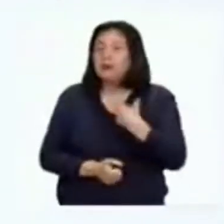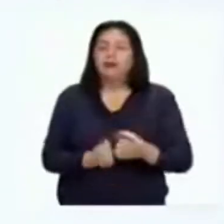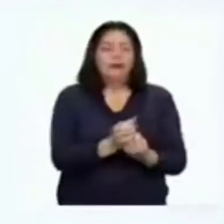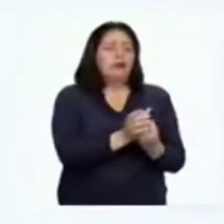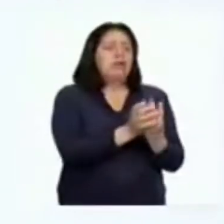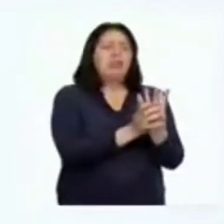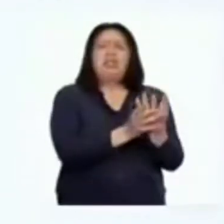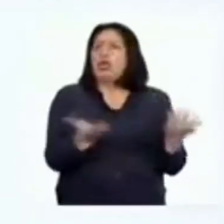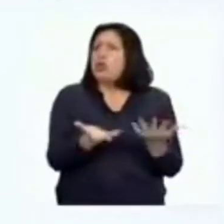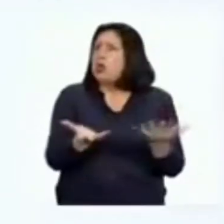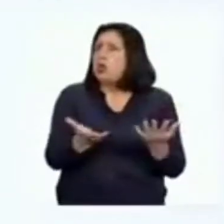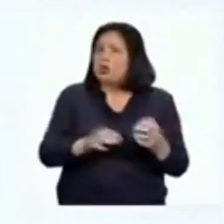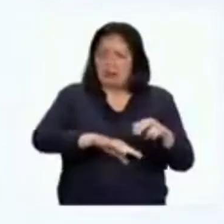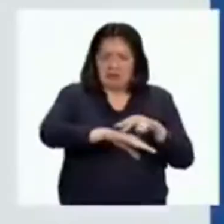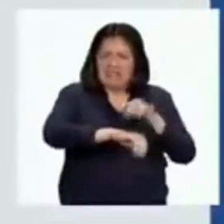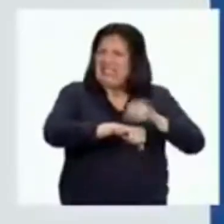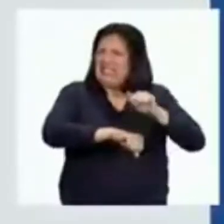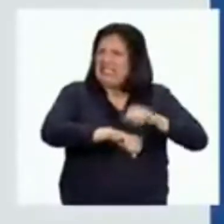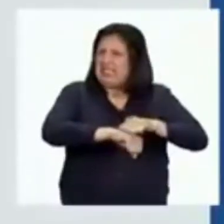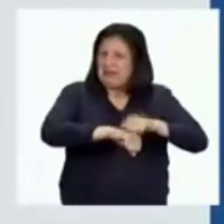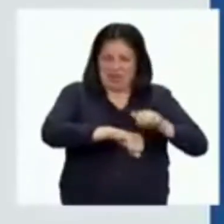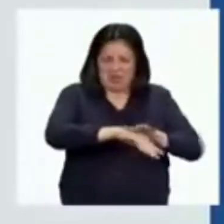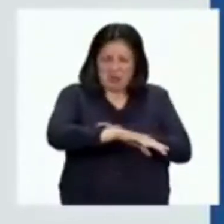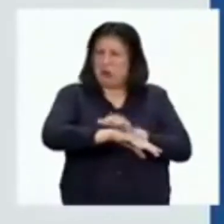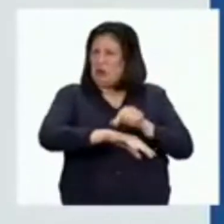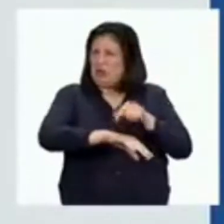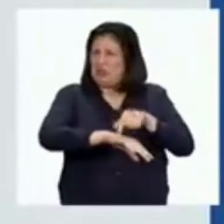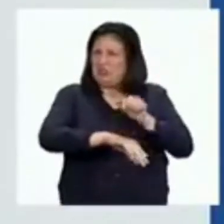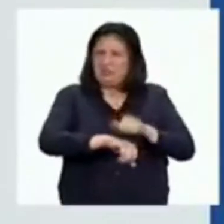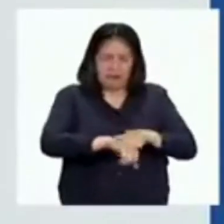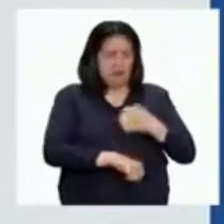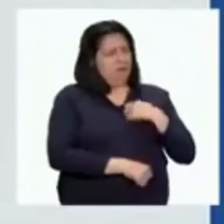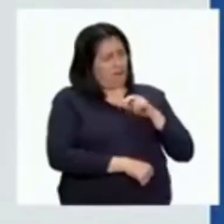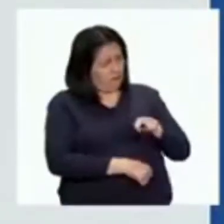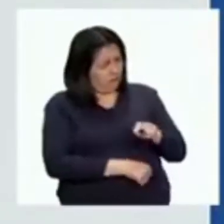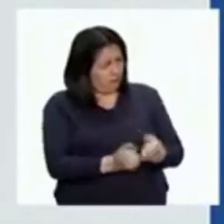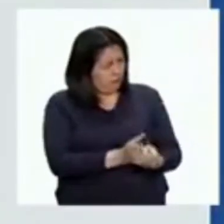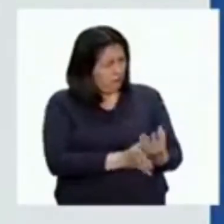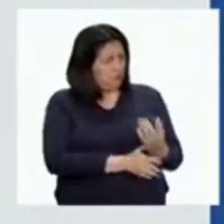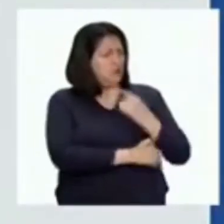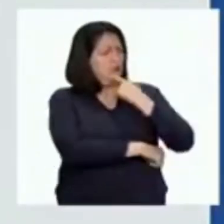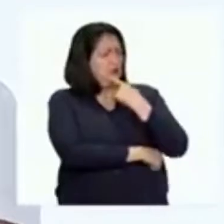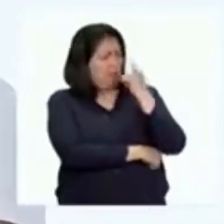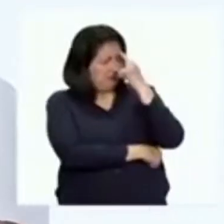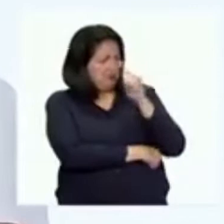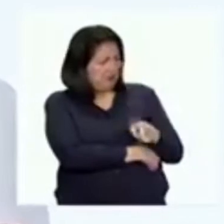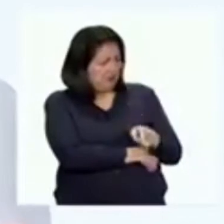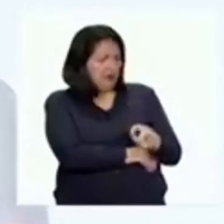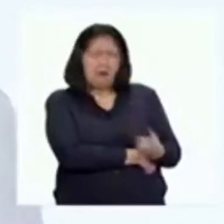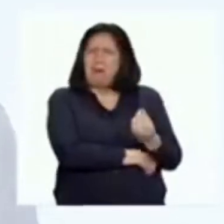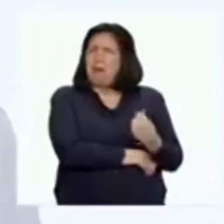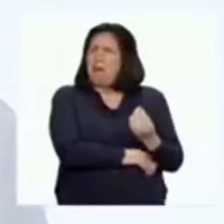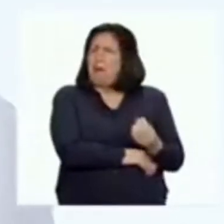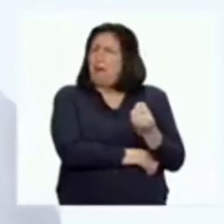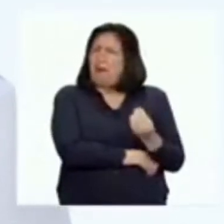plantita que crece en medio del cemento. Me detuve unos momentos para apreciarla y me puse a pensar en cómo es